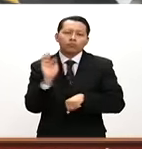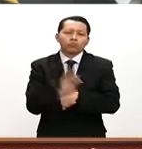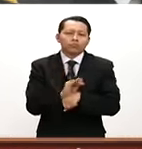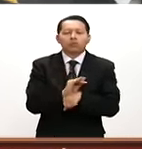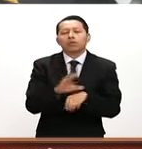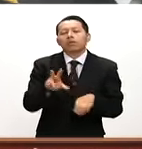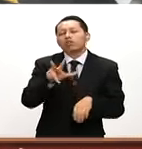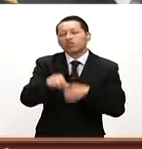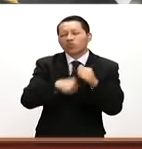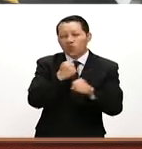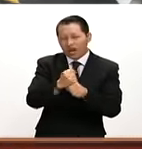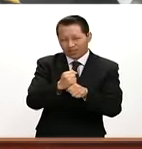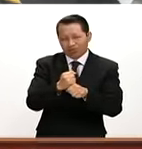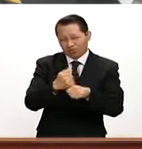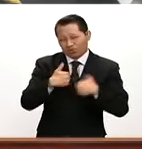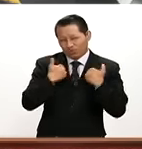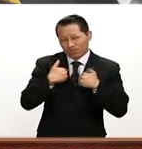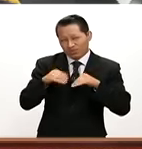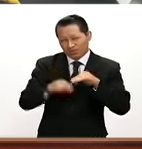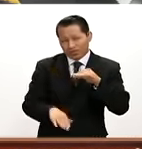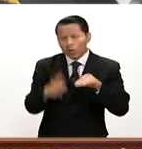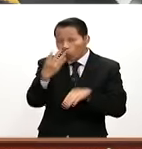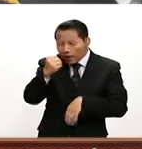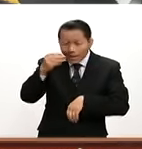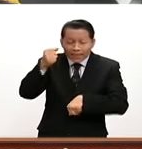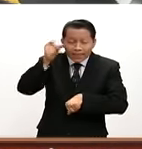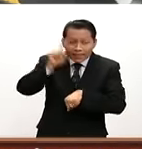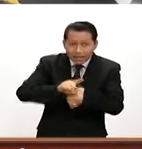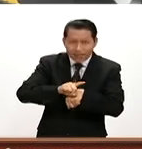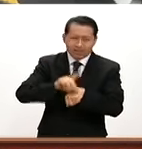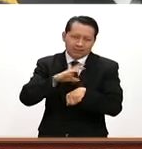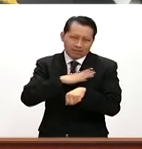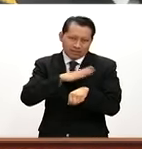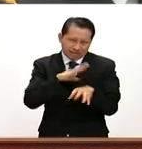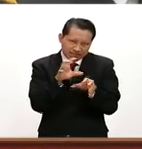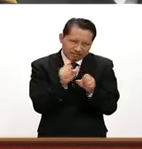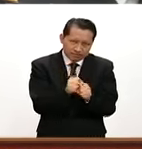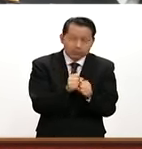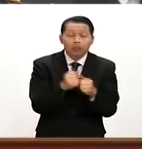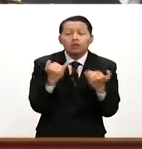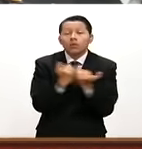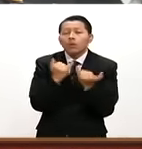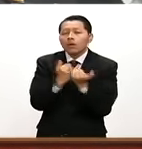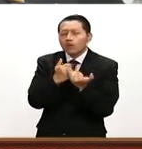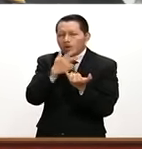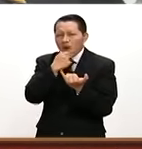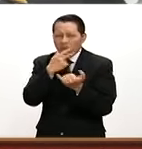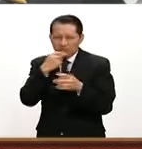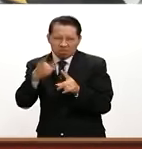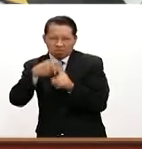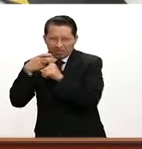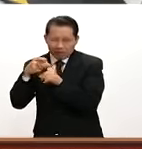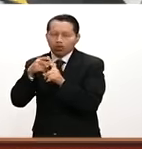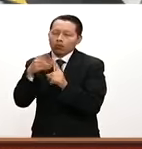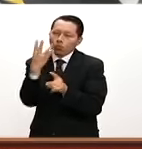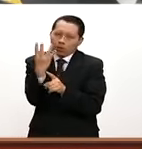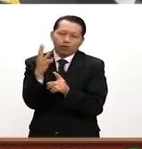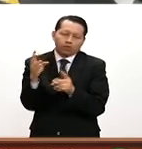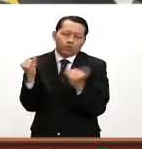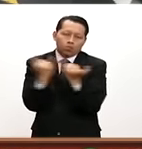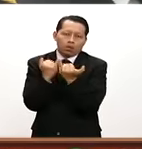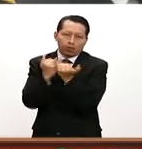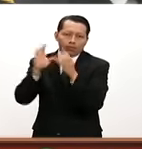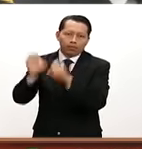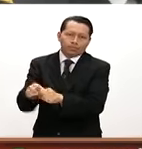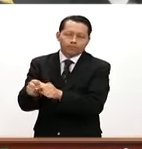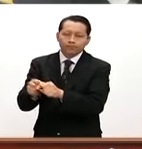menor de edad quien había permanecido nueve días en cautiverio y la detención de cuatro de sus presuntos secuestradores. Finalmente,